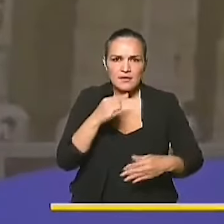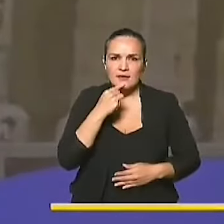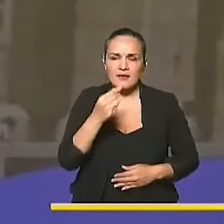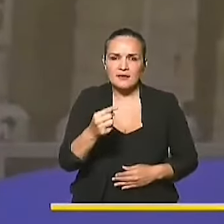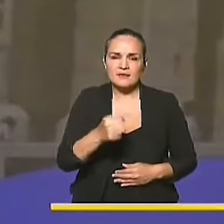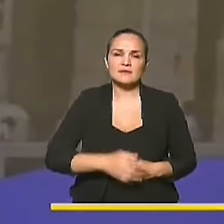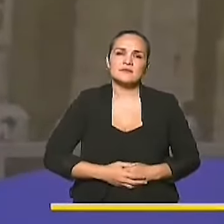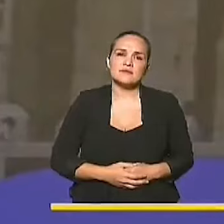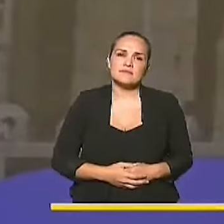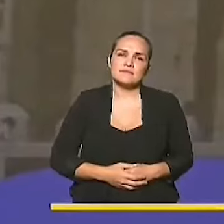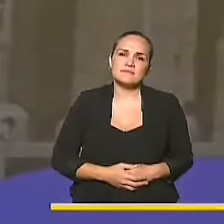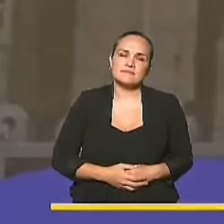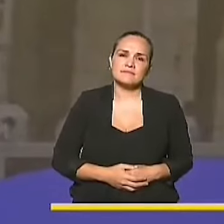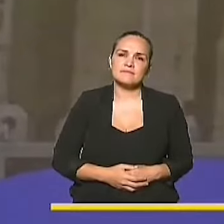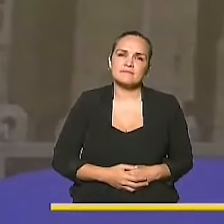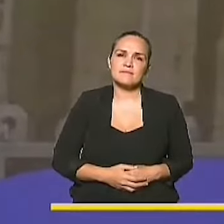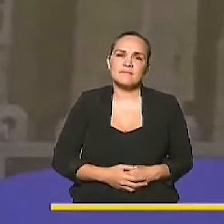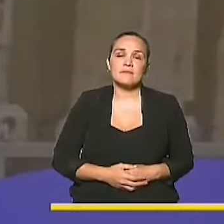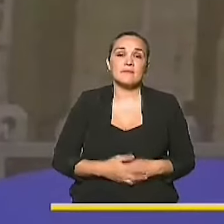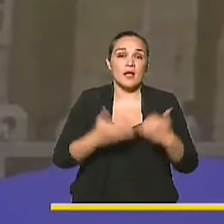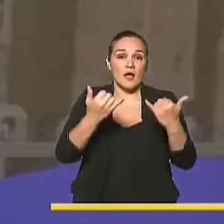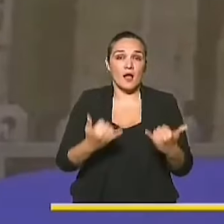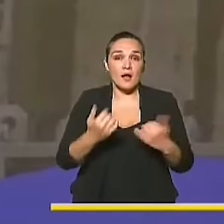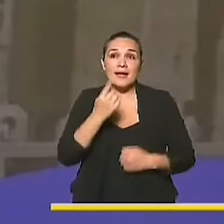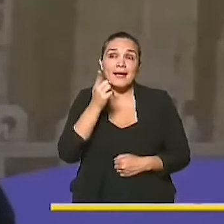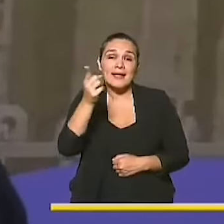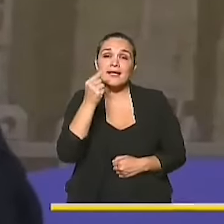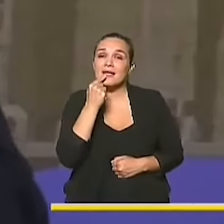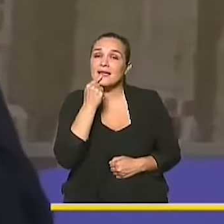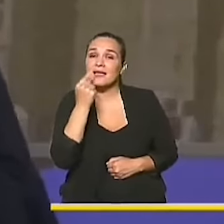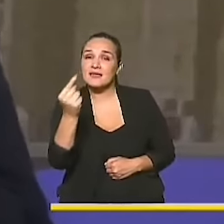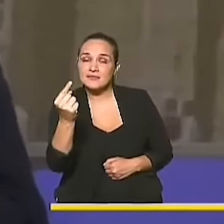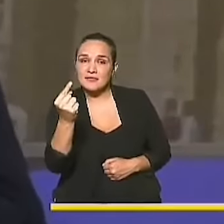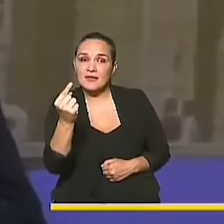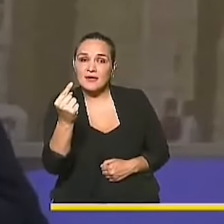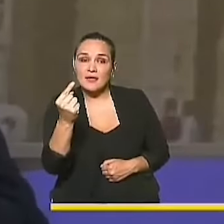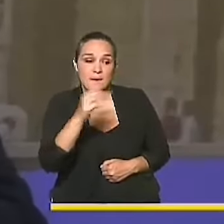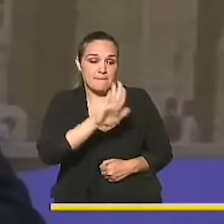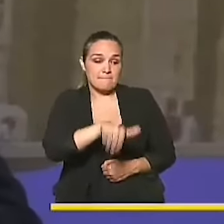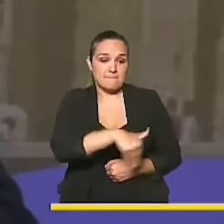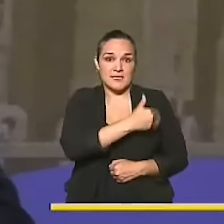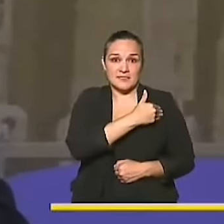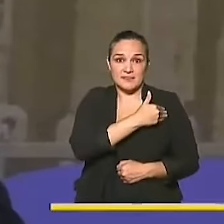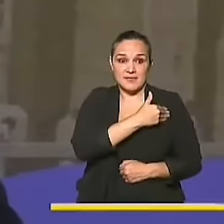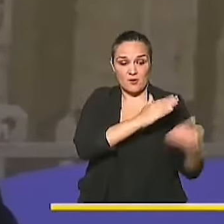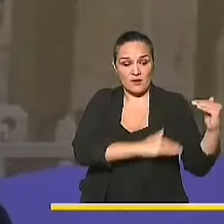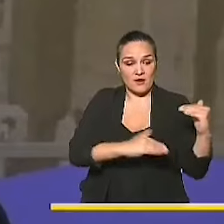existencia del Ministerio